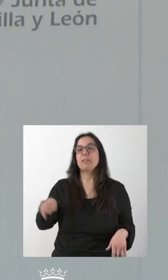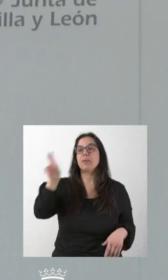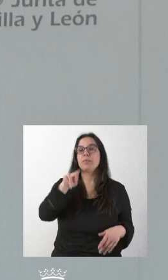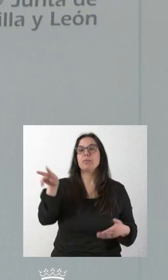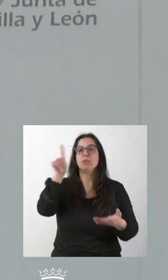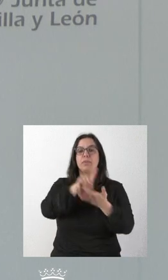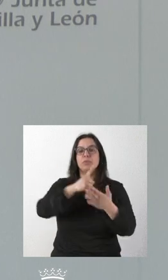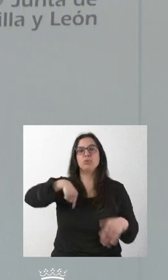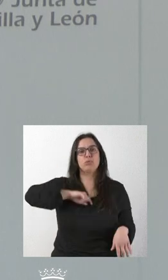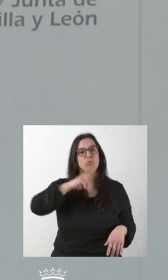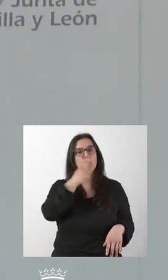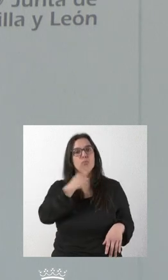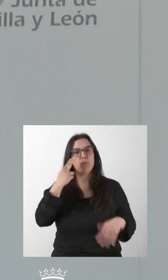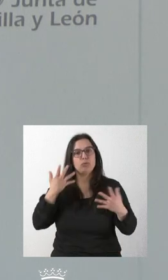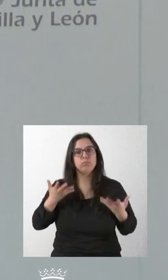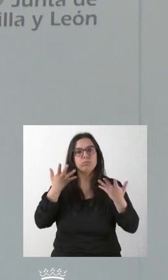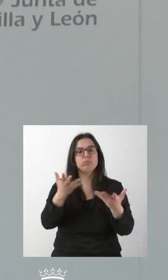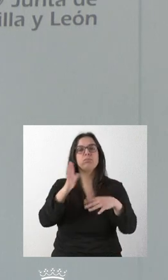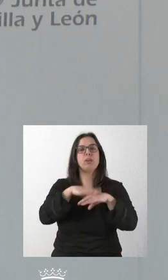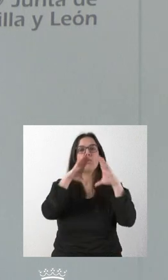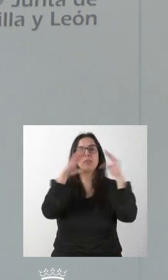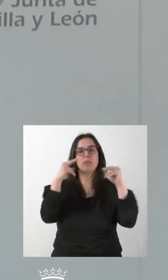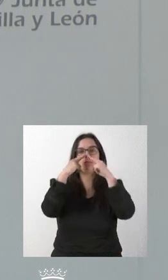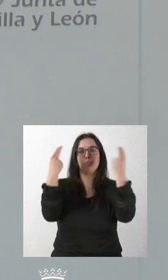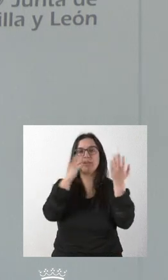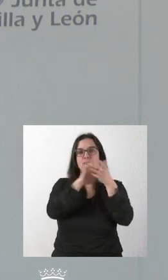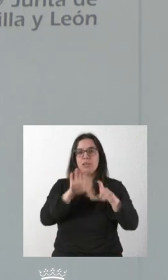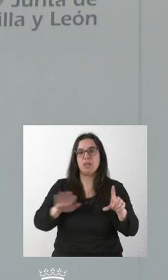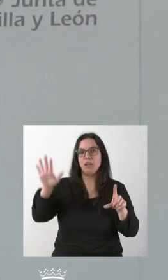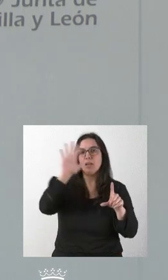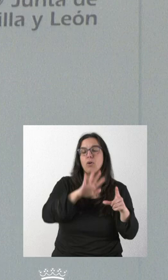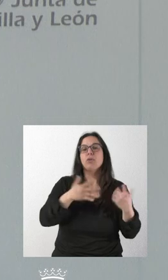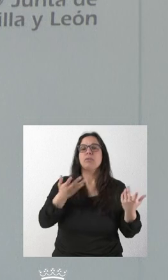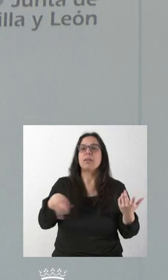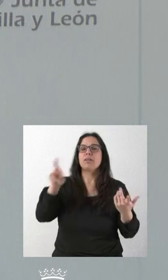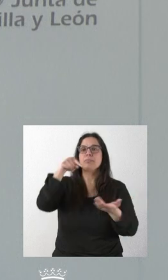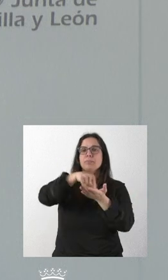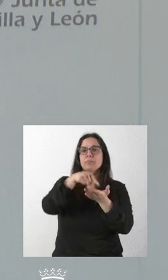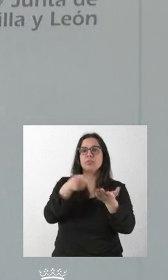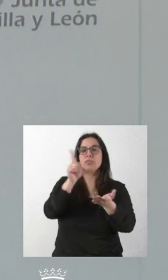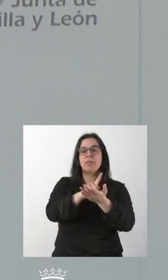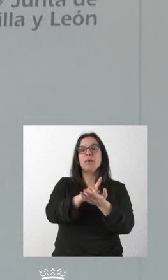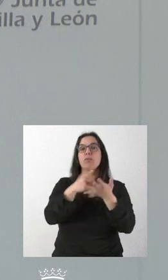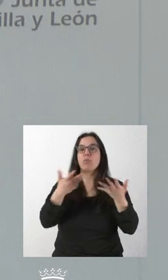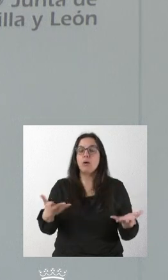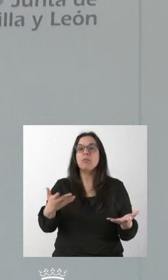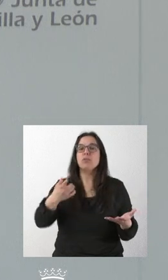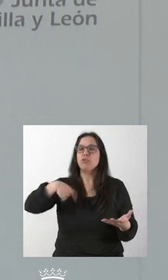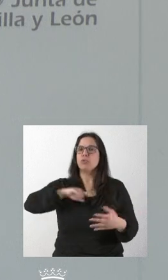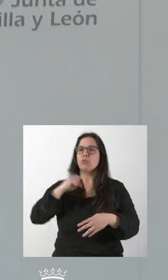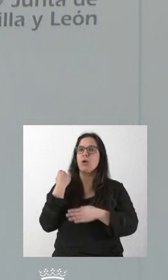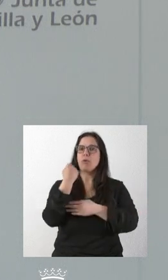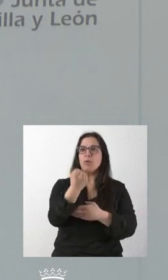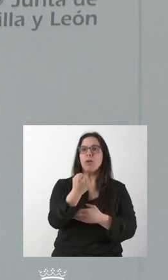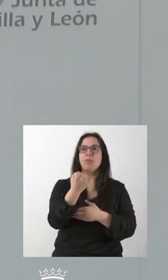nuestro compromiso con las universidades públicas de Castilla y León y volver a reivindicar la idea de que estamos a su lado en